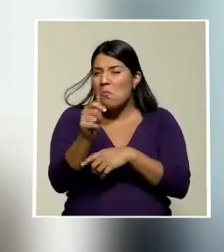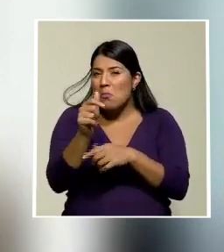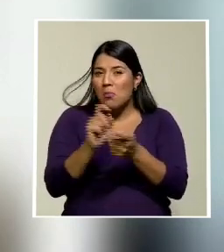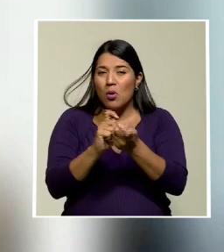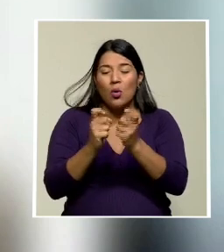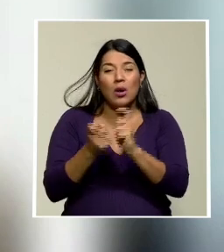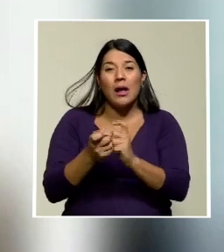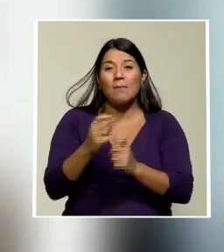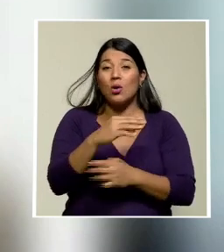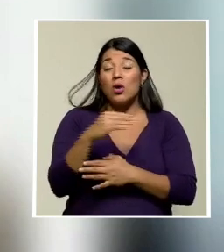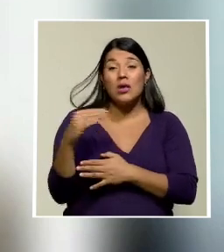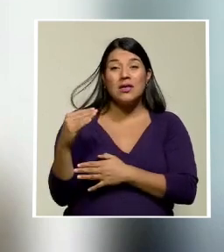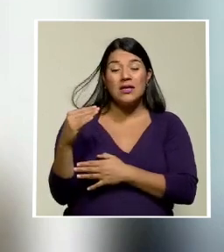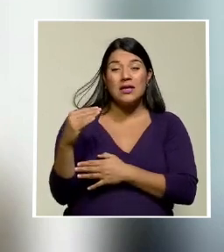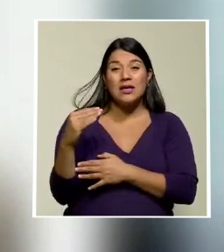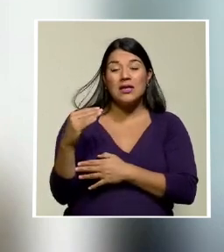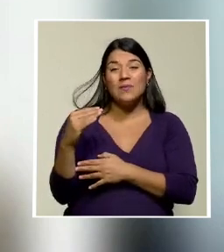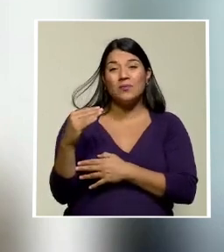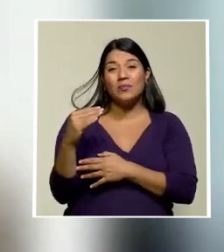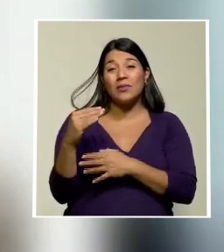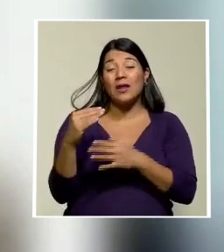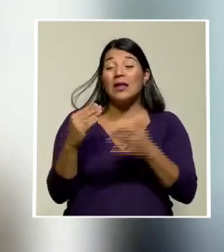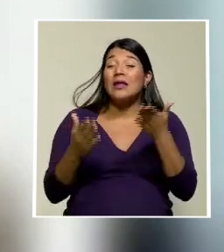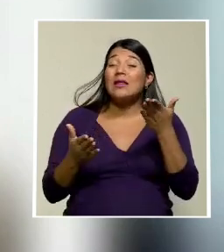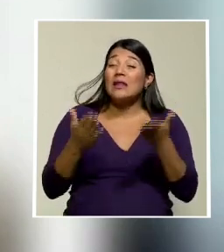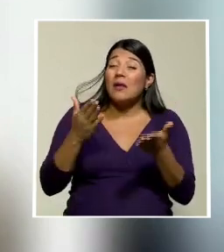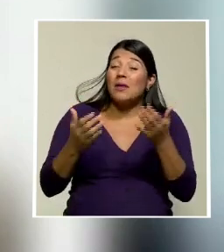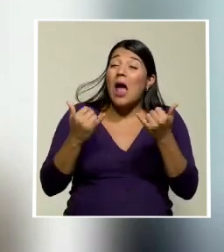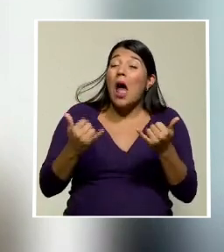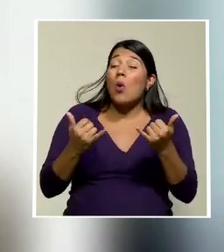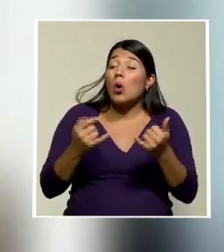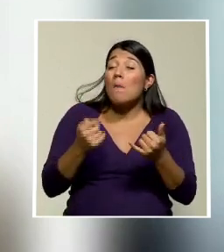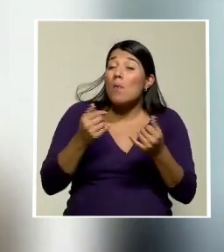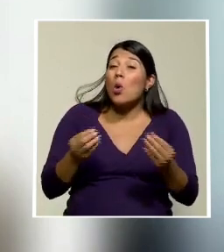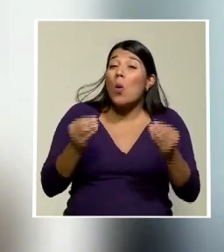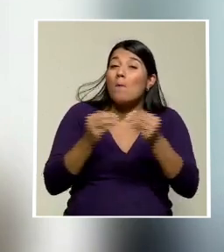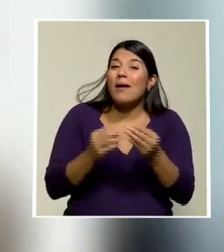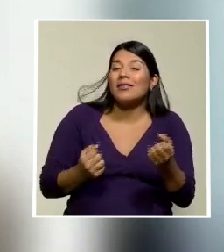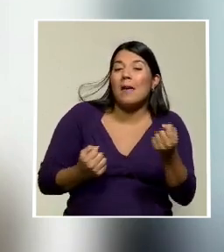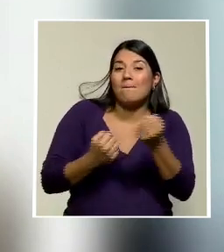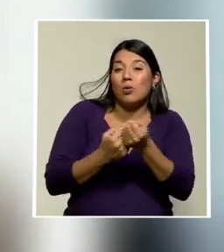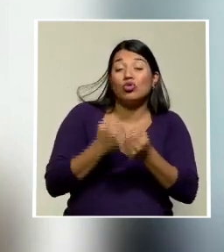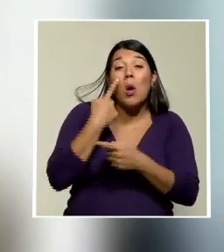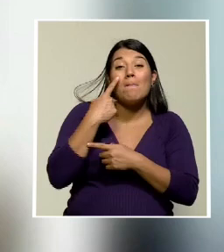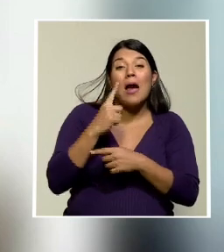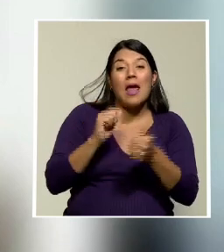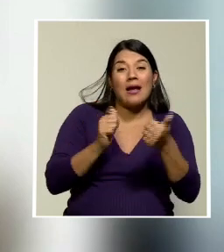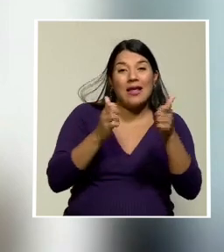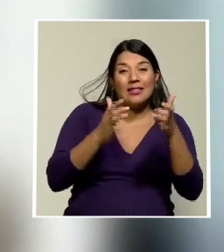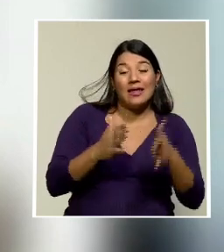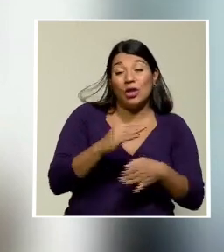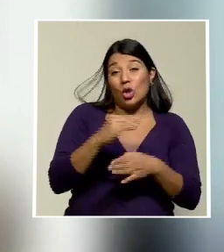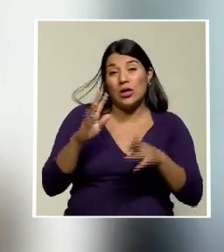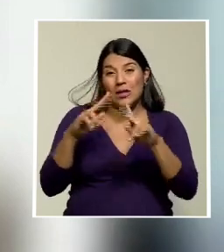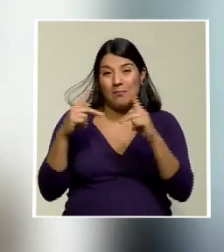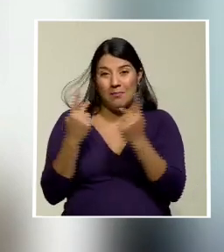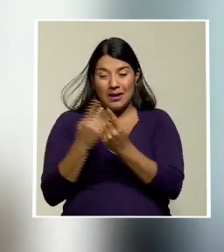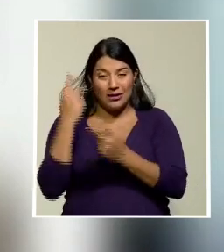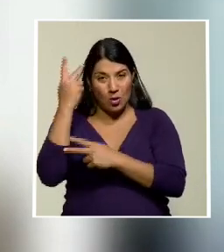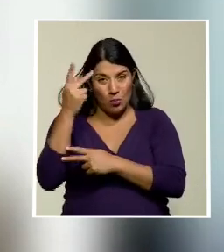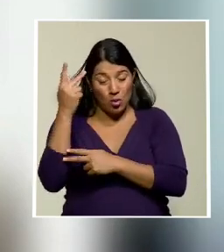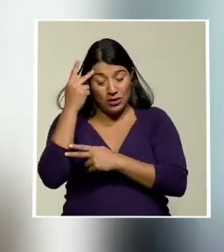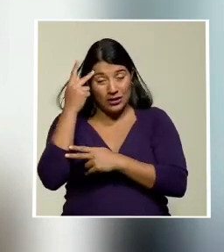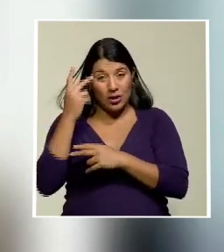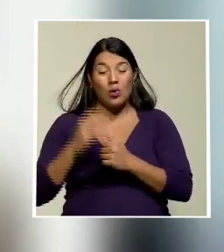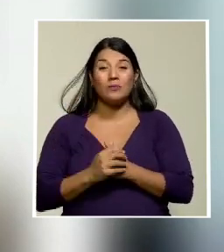aumento en apoyo hacia algunas candidaturas o partidos políticos. En este caso, lo que se puede